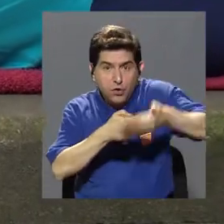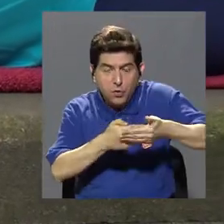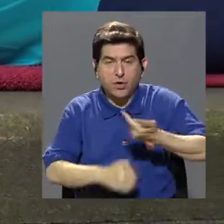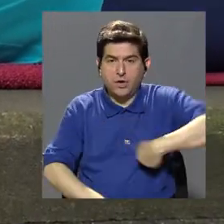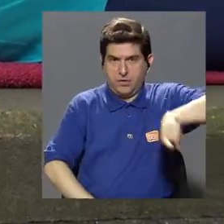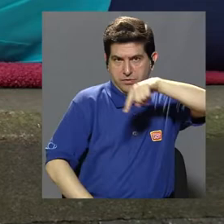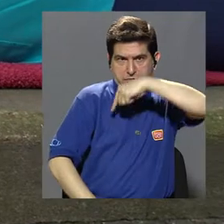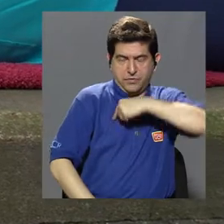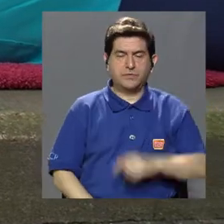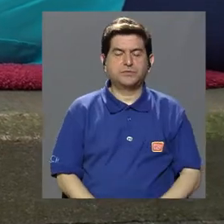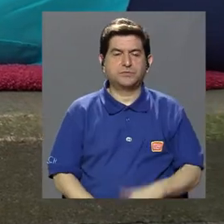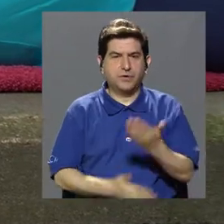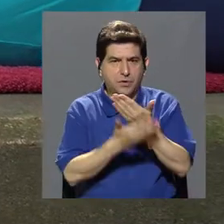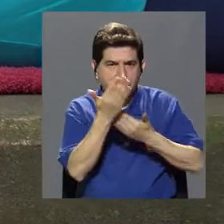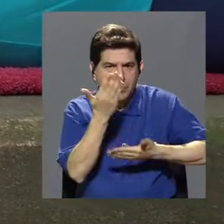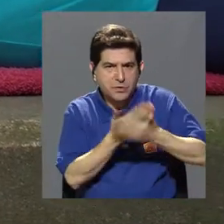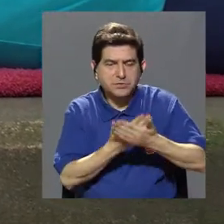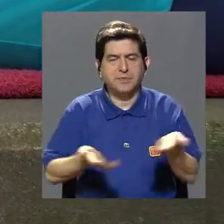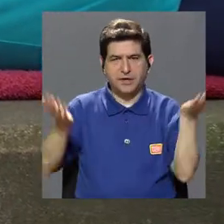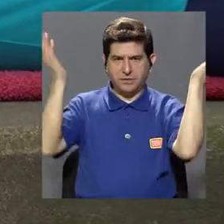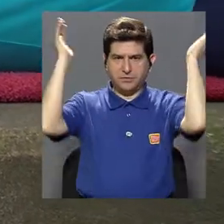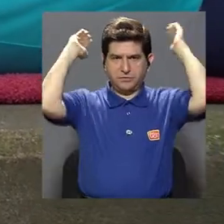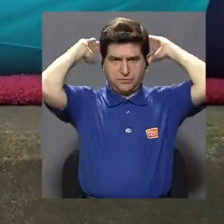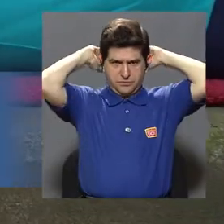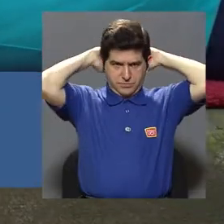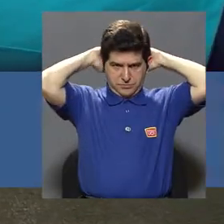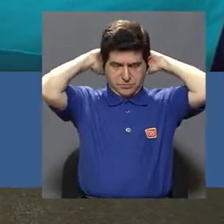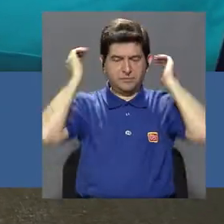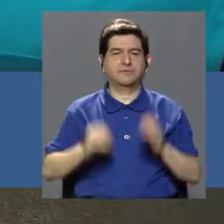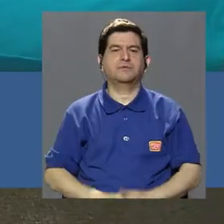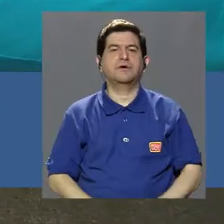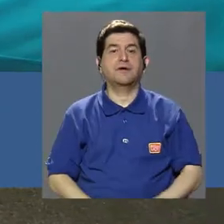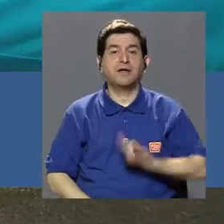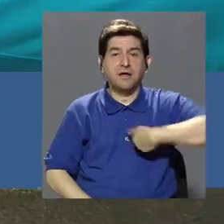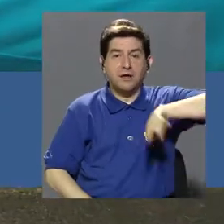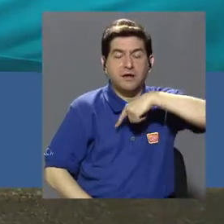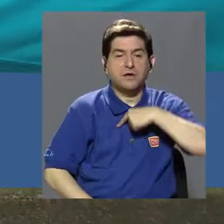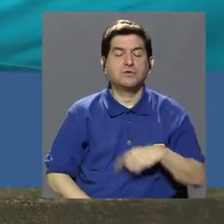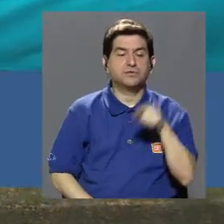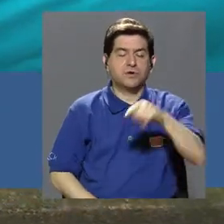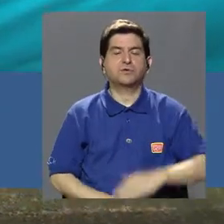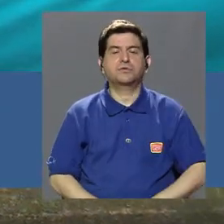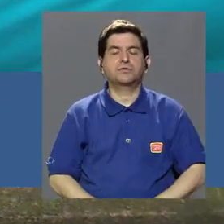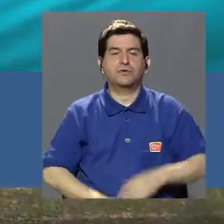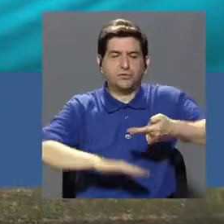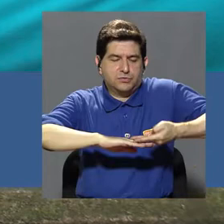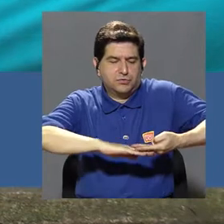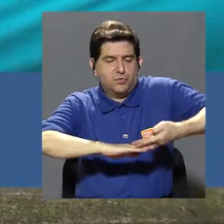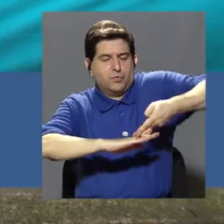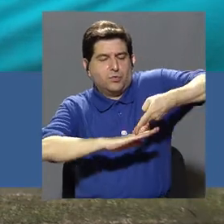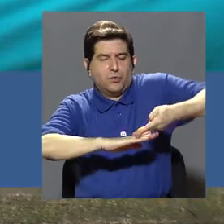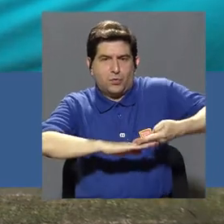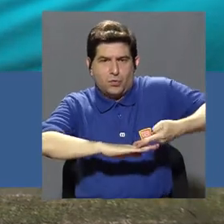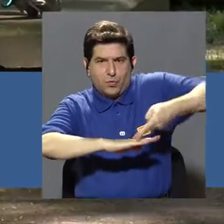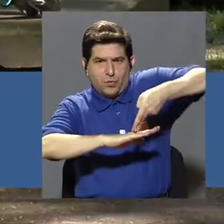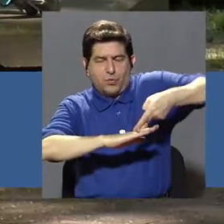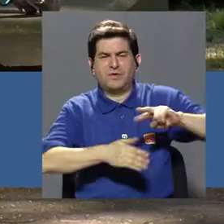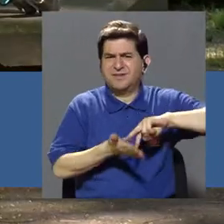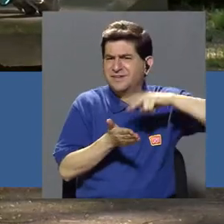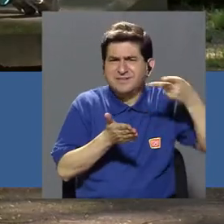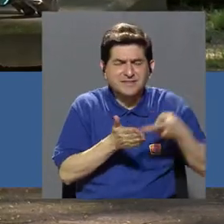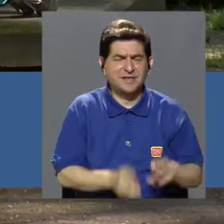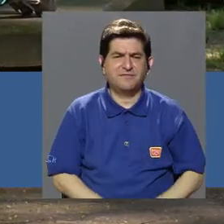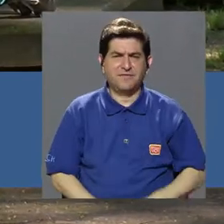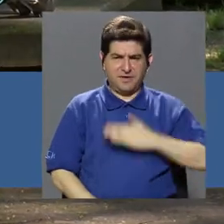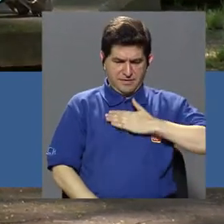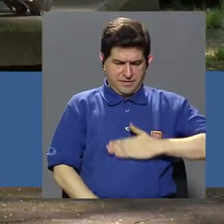Posteriormente vamos a tener las manos a nivel de la cabeza y vamos a realizar una extensión de la columna. Es